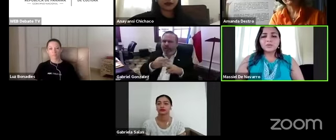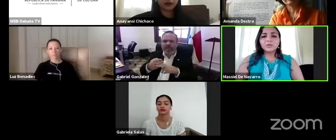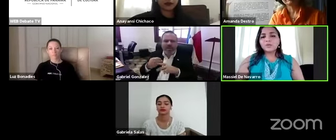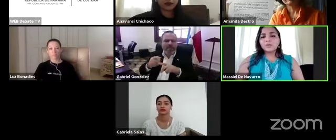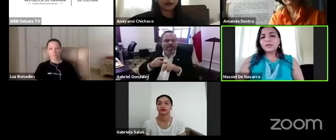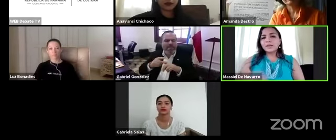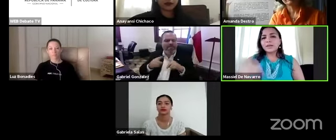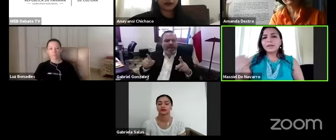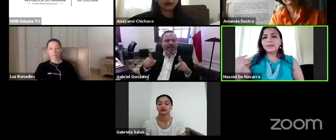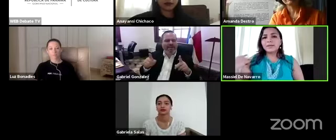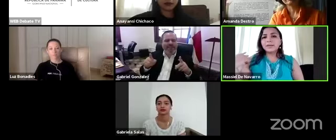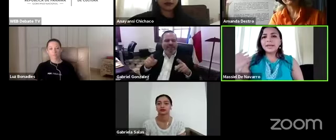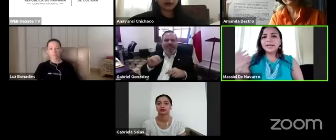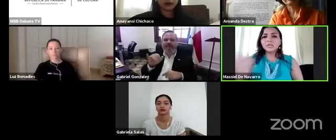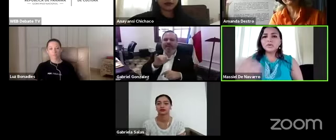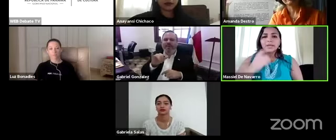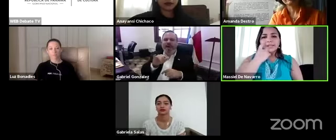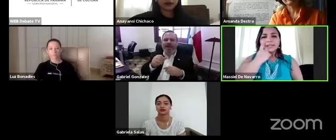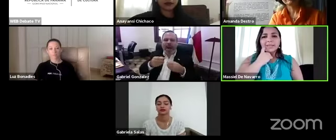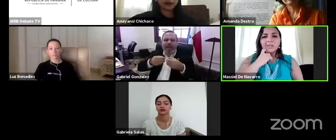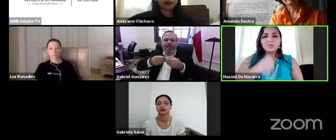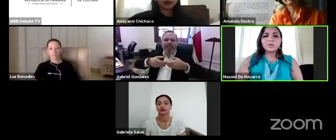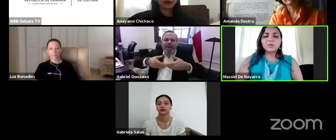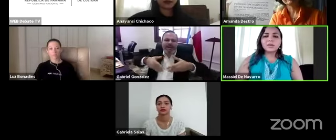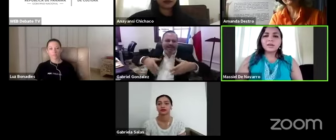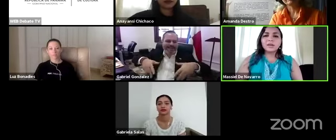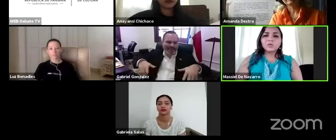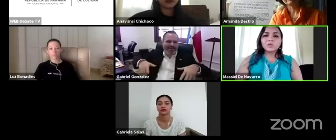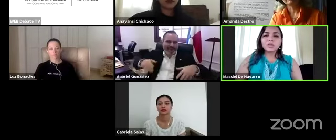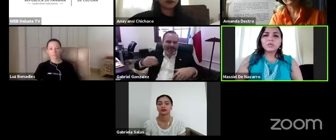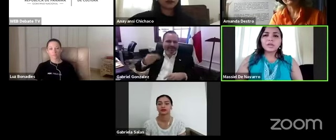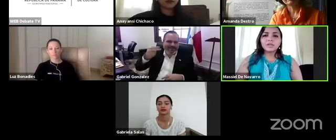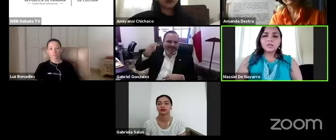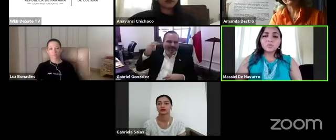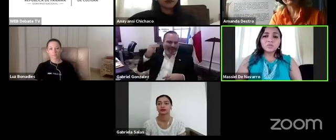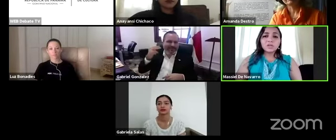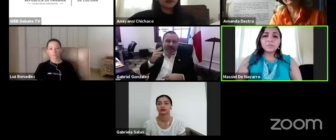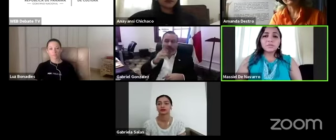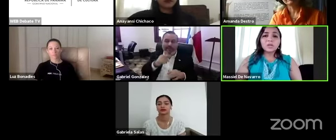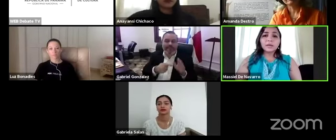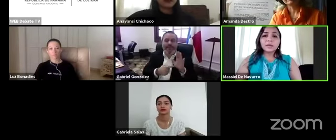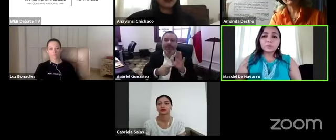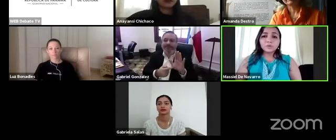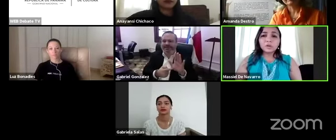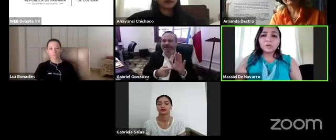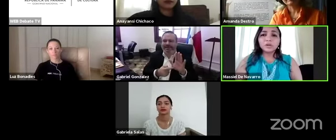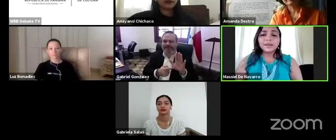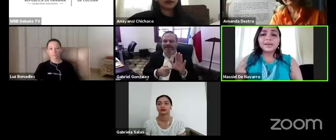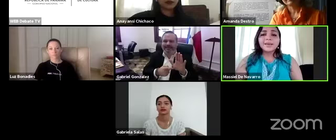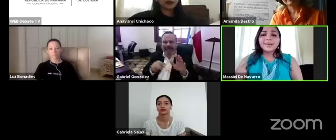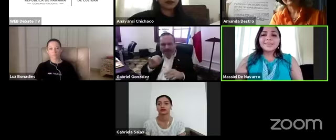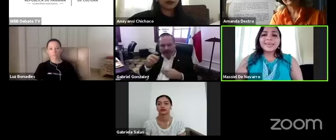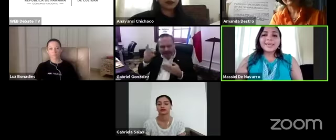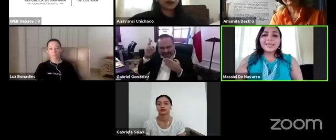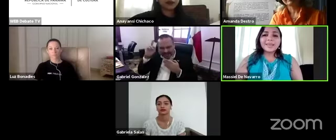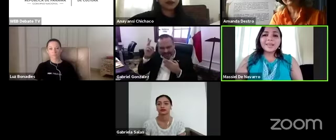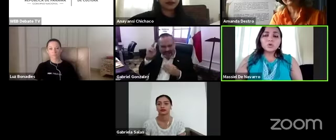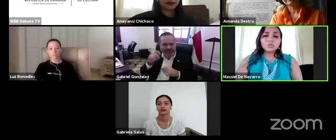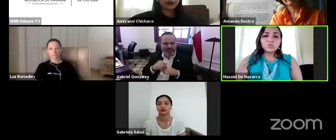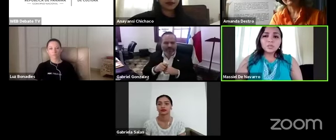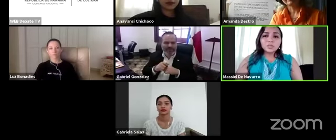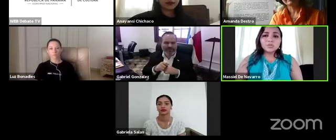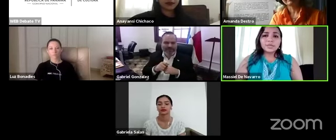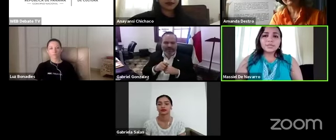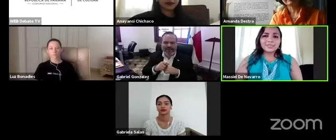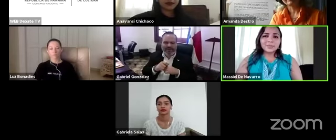la historia que han tenido el recorrido que han tenido muchas personas para poder lograr que el